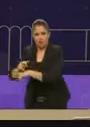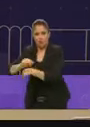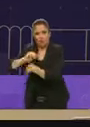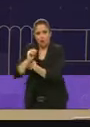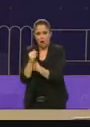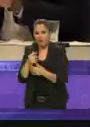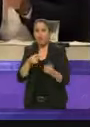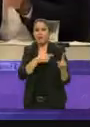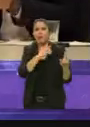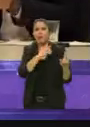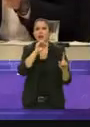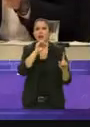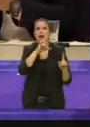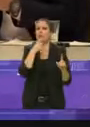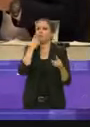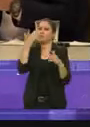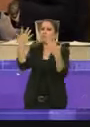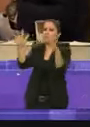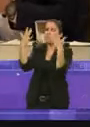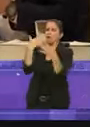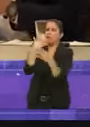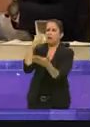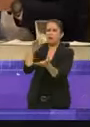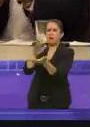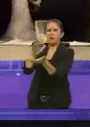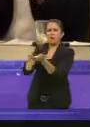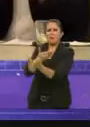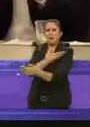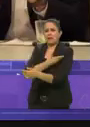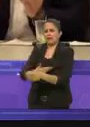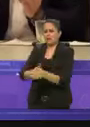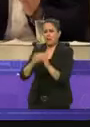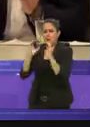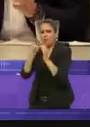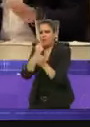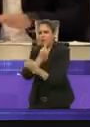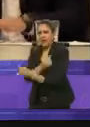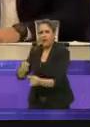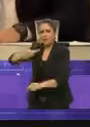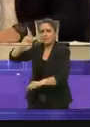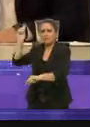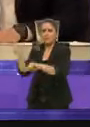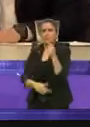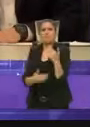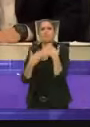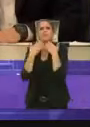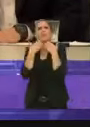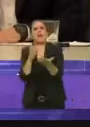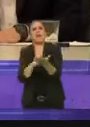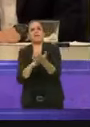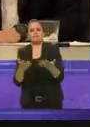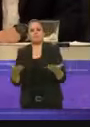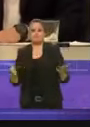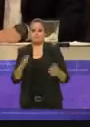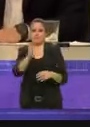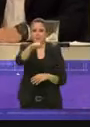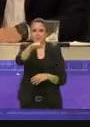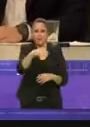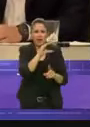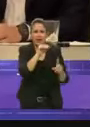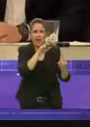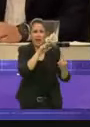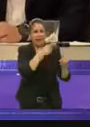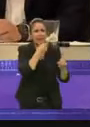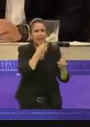nada, le aplaudió al presidente. Me parece increíble, los niños no necesitan vales, Clara, los niños